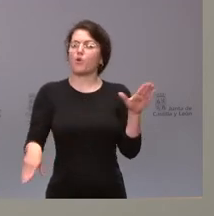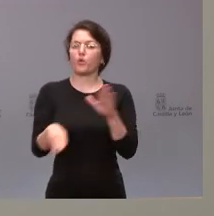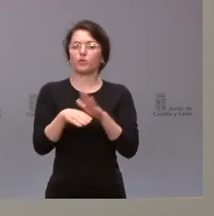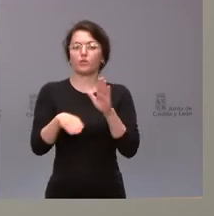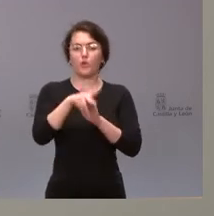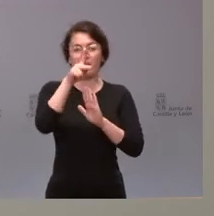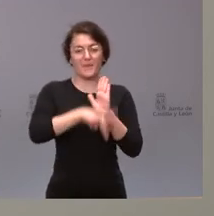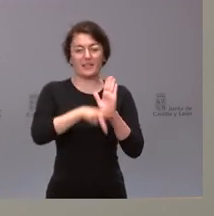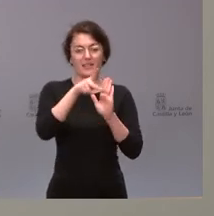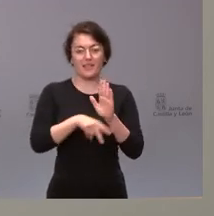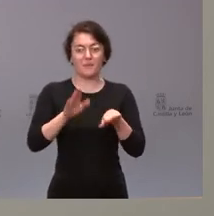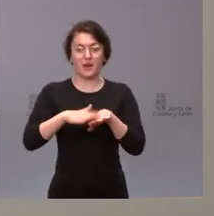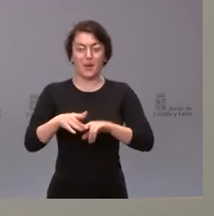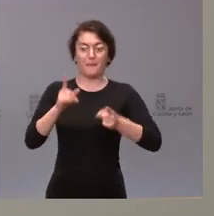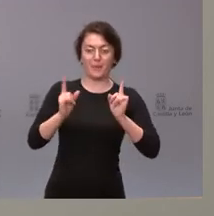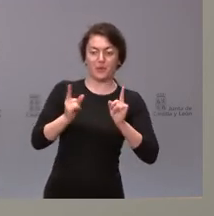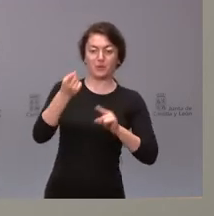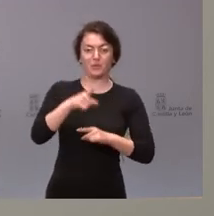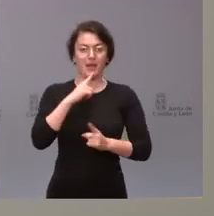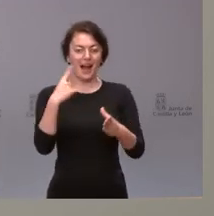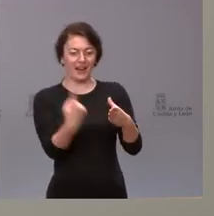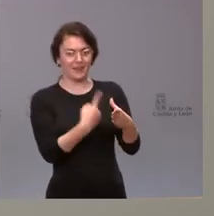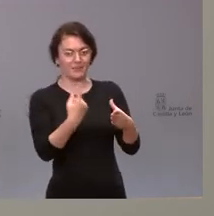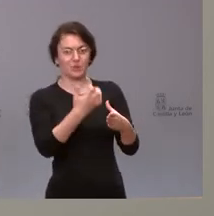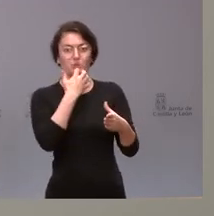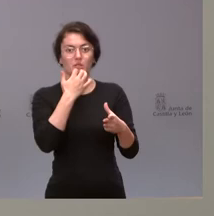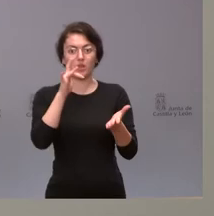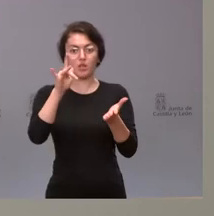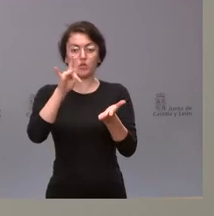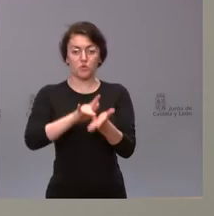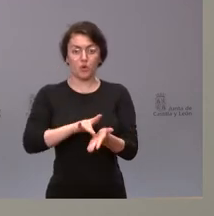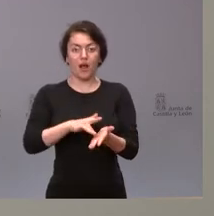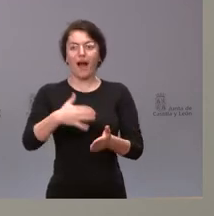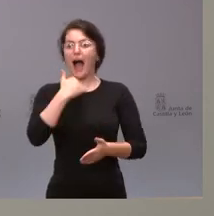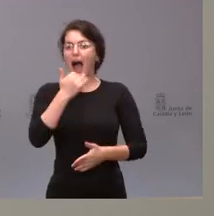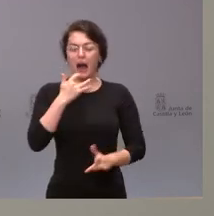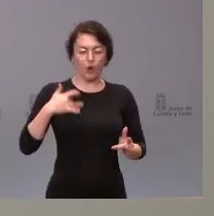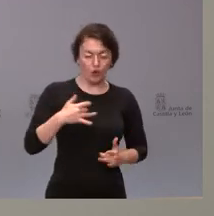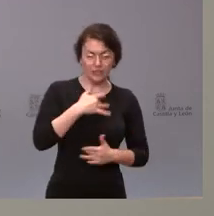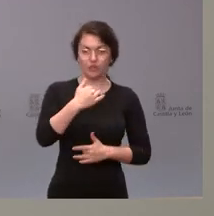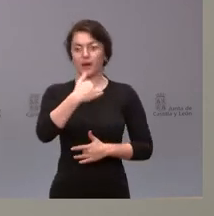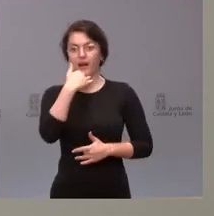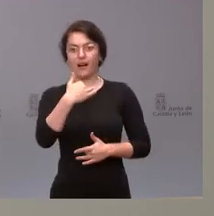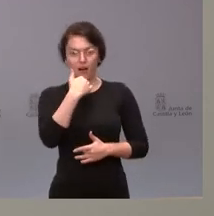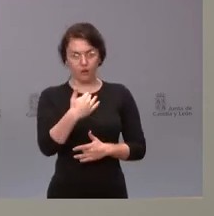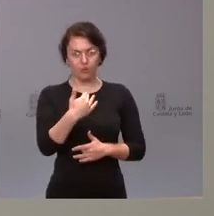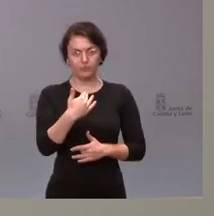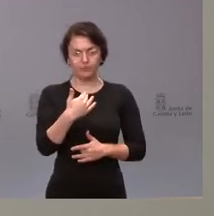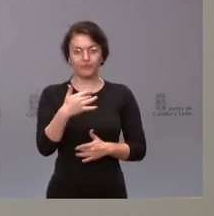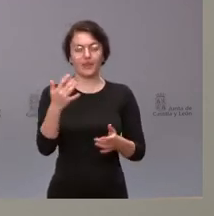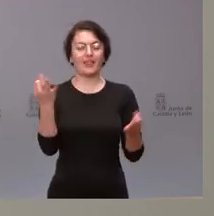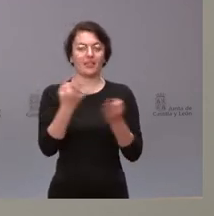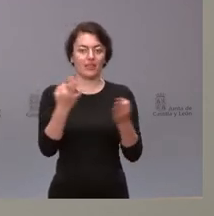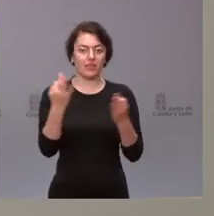de aislamiento cuando tengan alguna situación de haber contagiado algún síntoma de la enfermedad o algún tipo también de situación